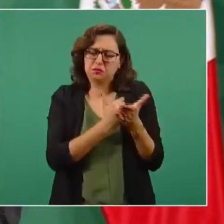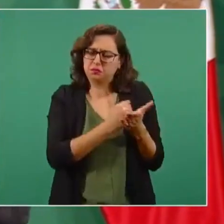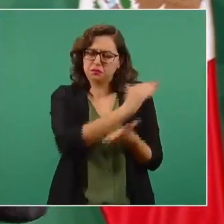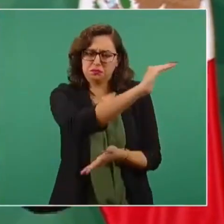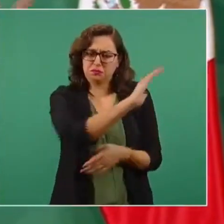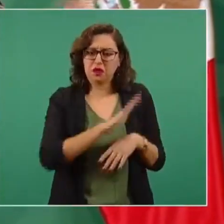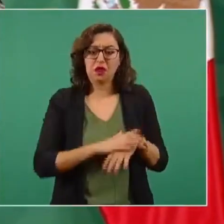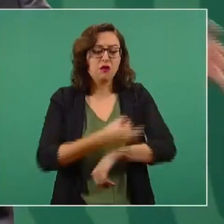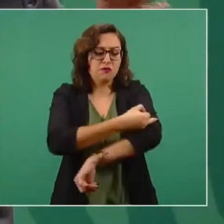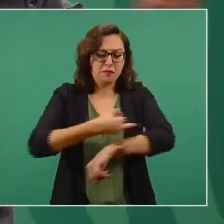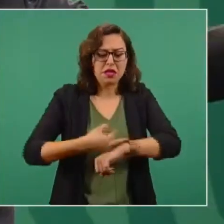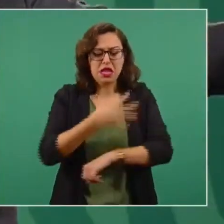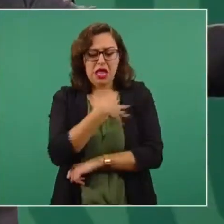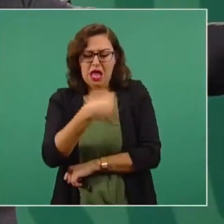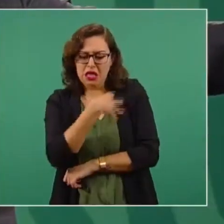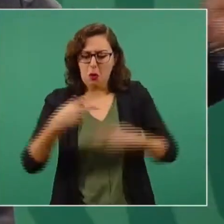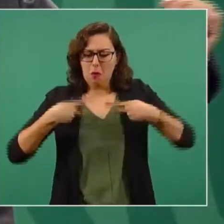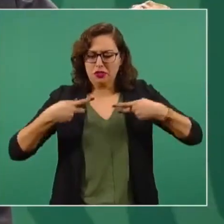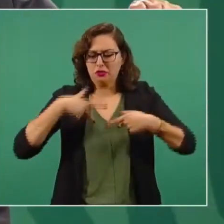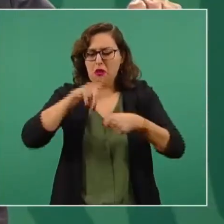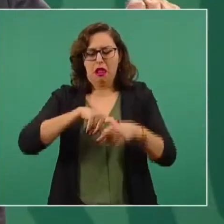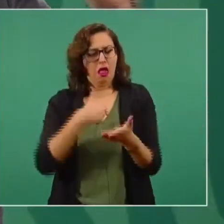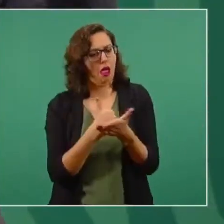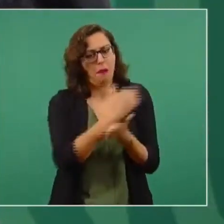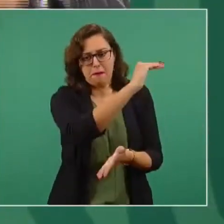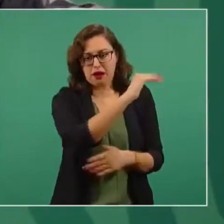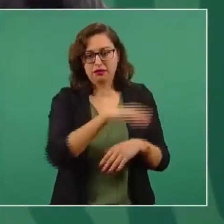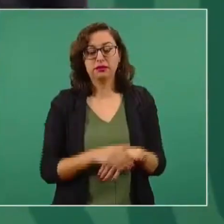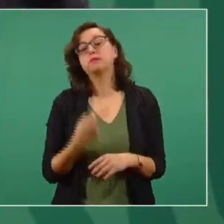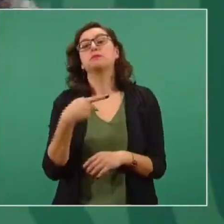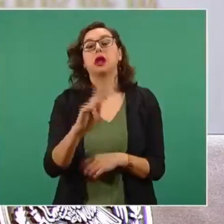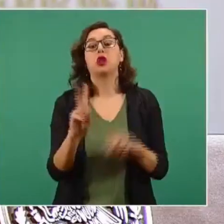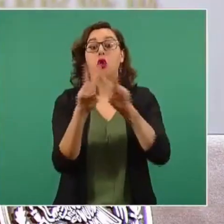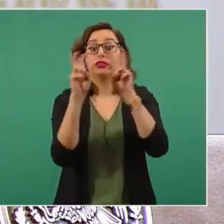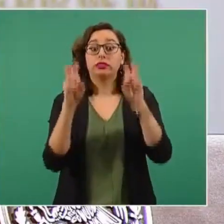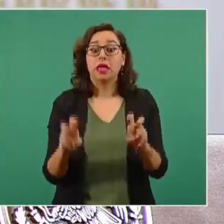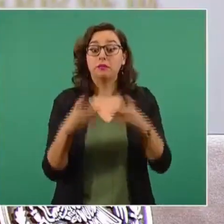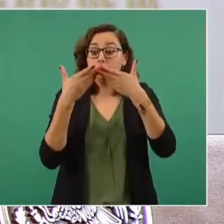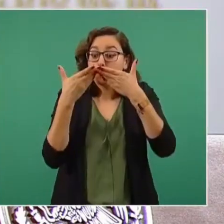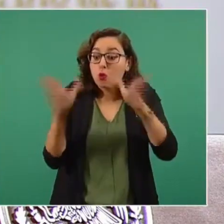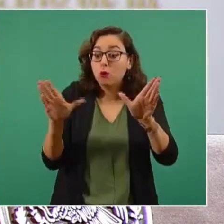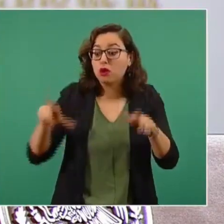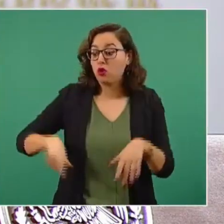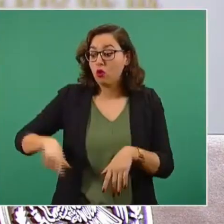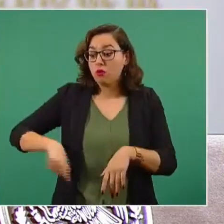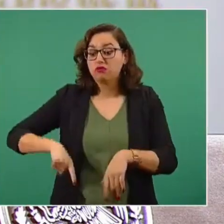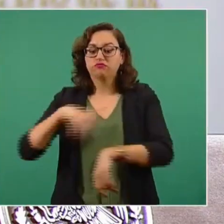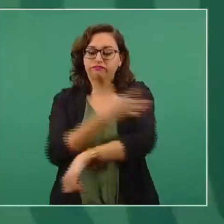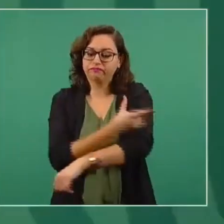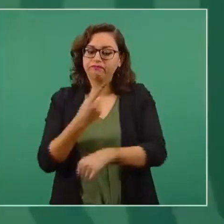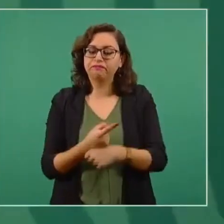la familia, los hijos, eso no, pero lo público, hacerlo público.